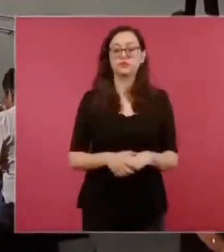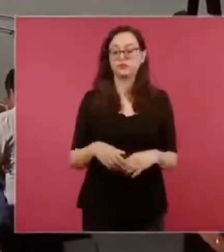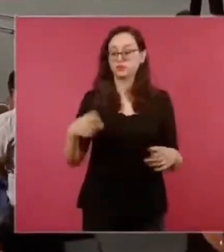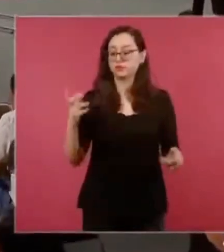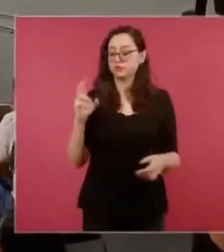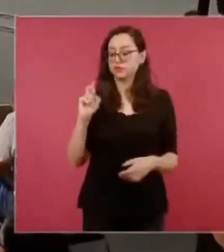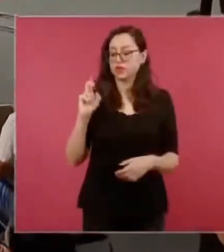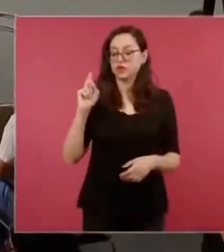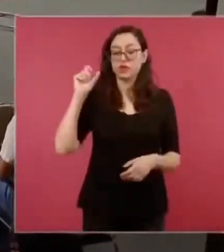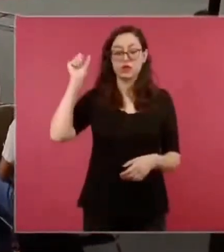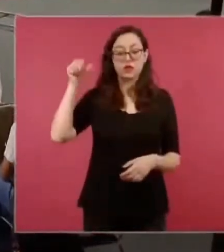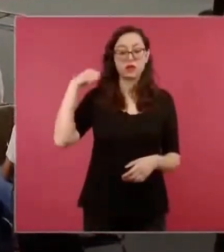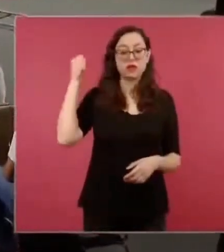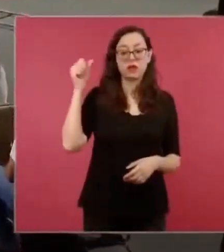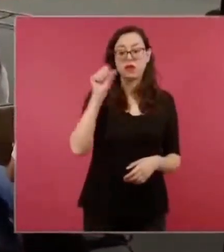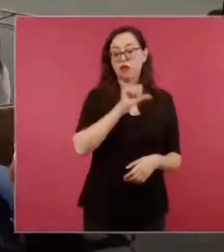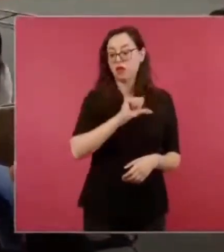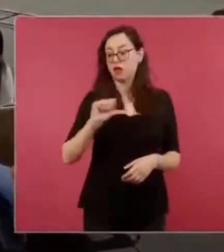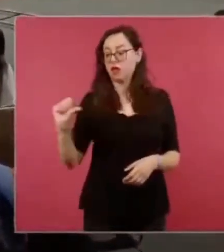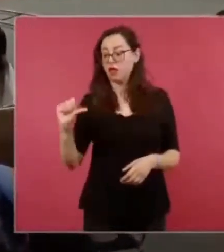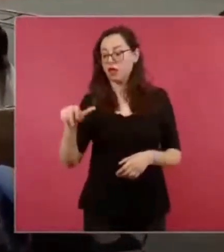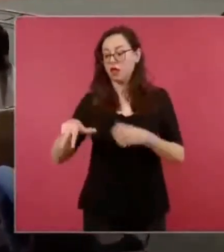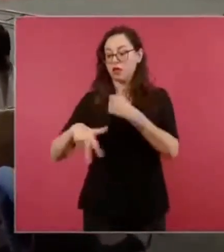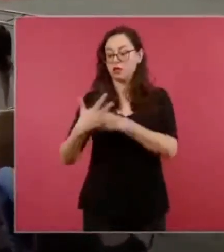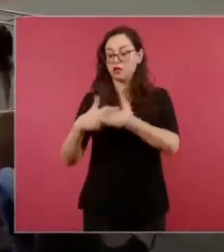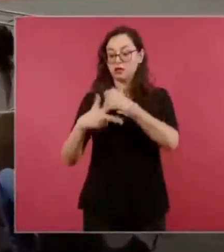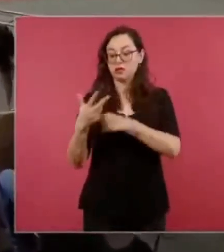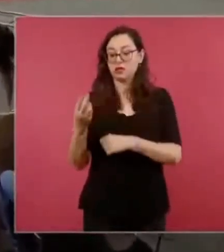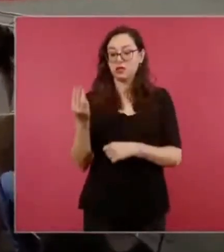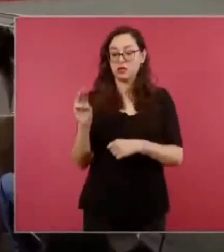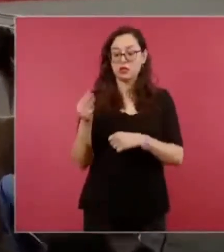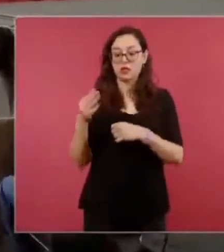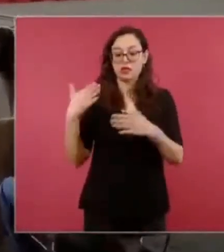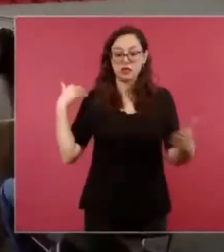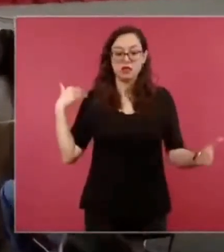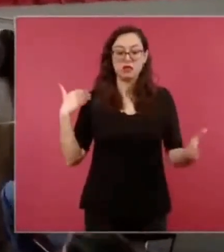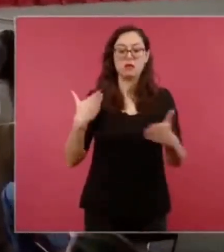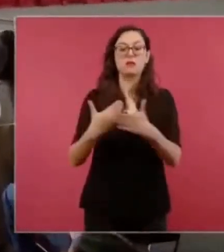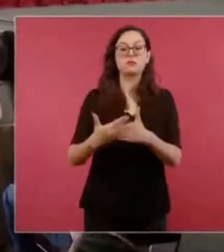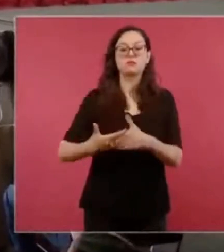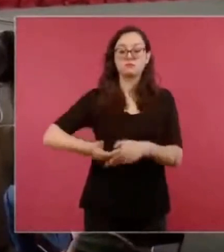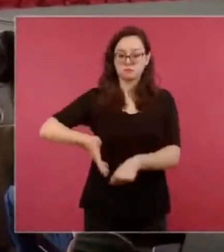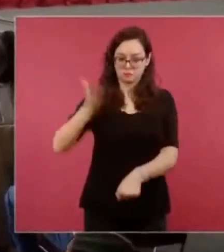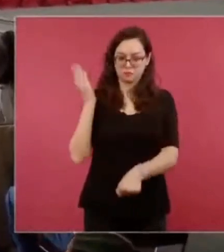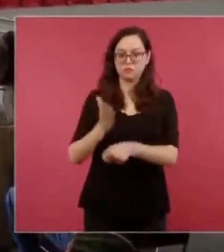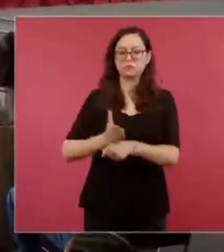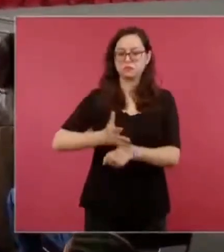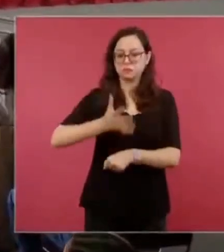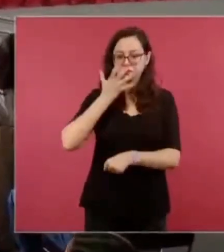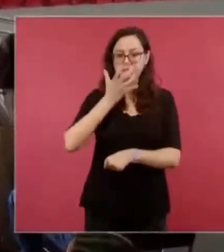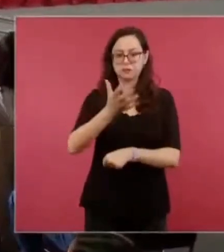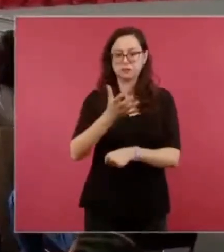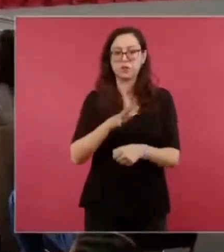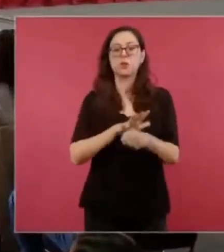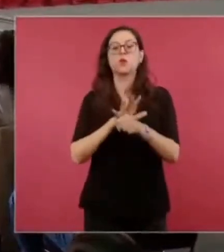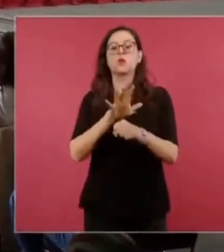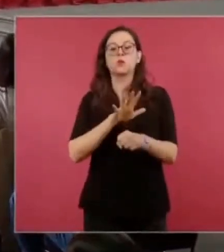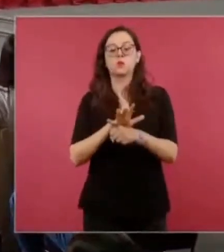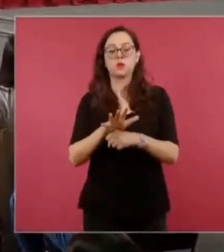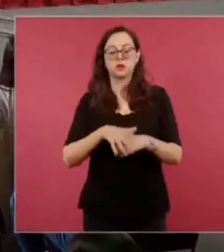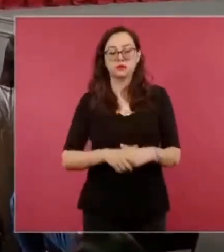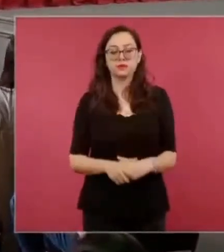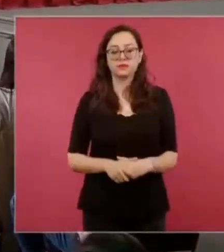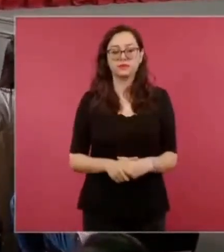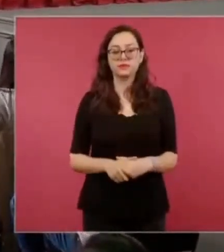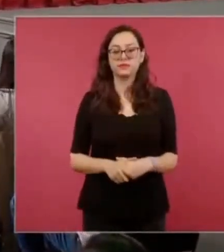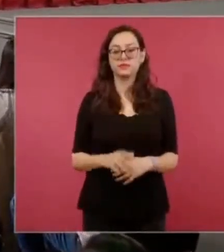30 de abril al 13 de mayo, los últimos 15 días adelante. Tenemos cuatro extradiciones realizadas por la Fiscalía General